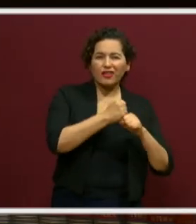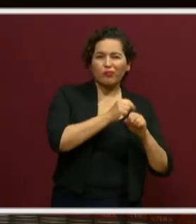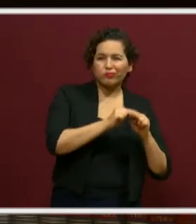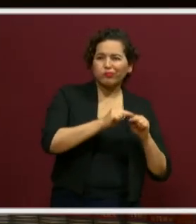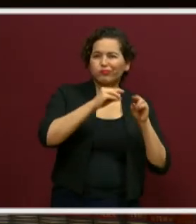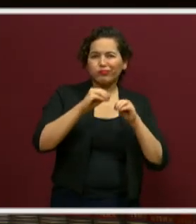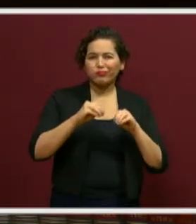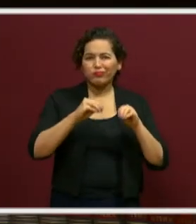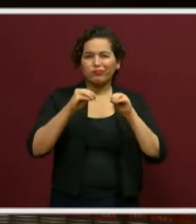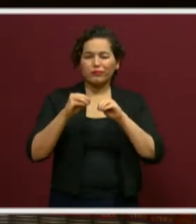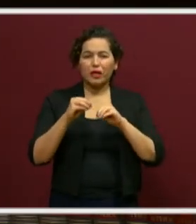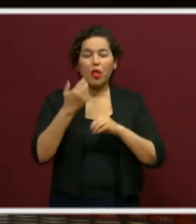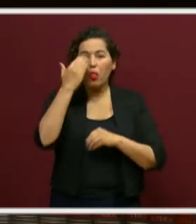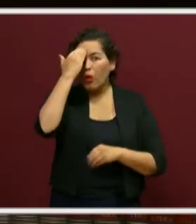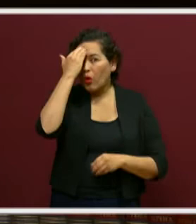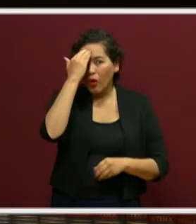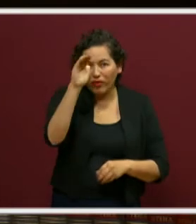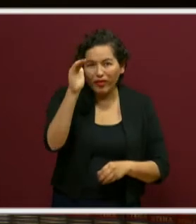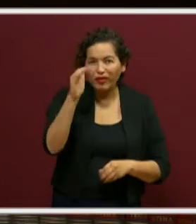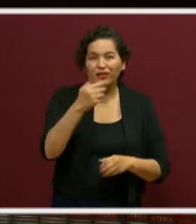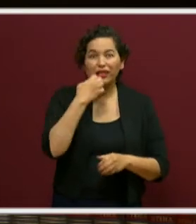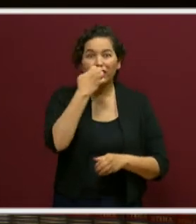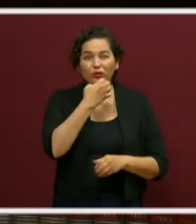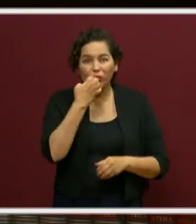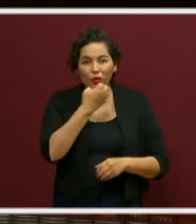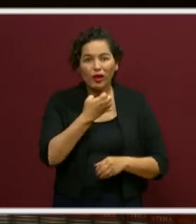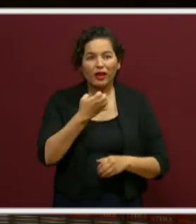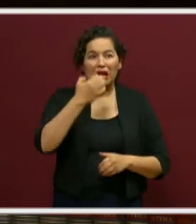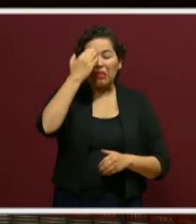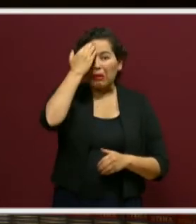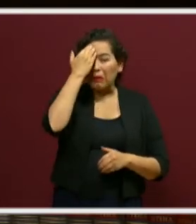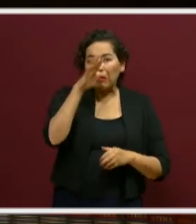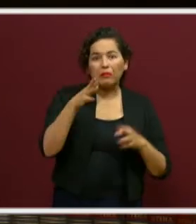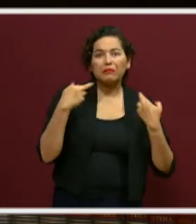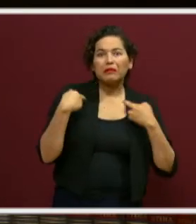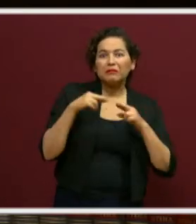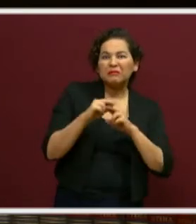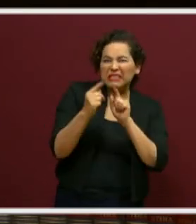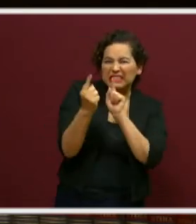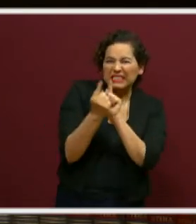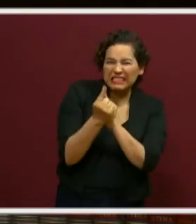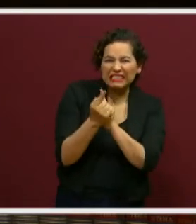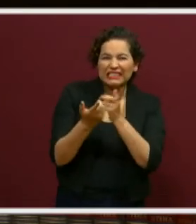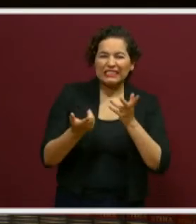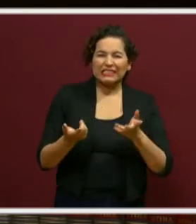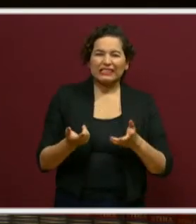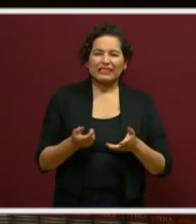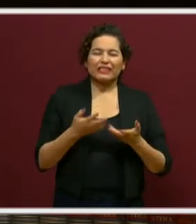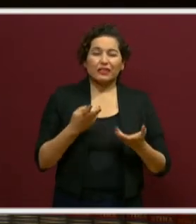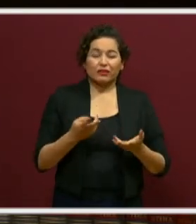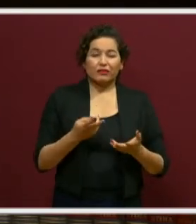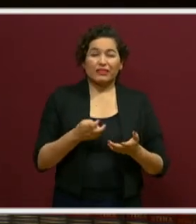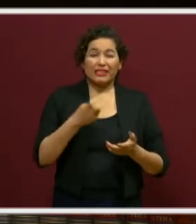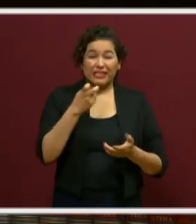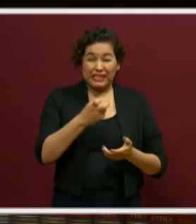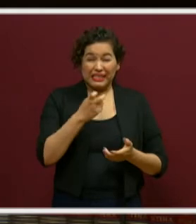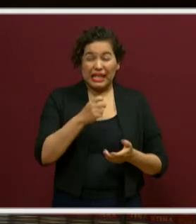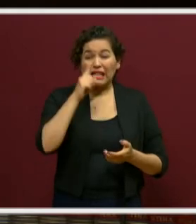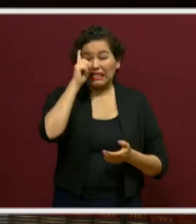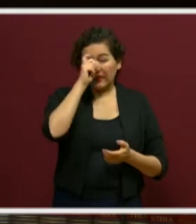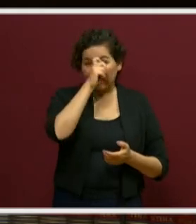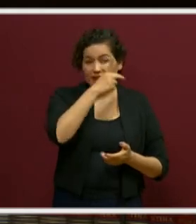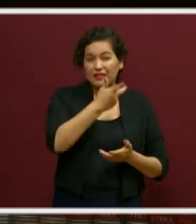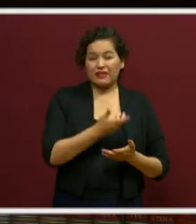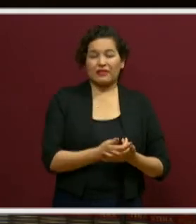Entonces, saber cómo se sienten, creo que es importante, punto número uno, para atenderlos. Y punto número dos, para considerarlo en el siguiente